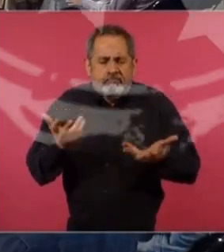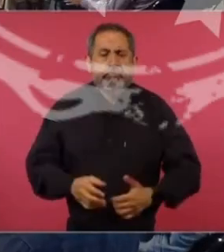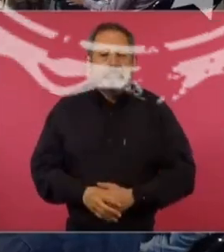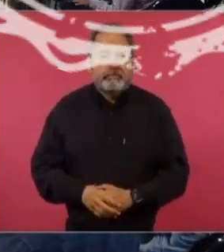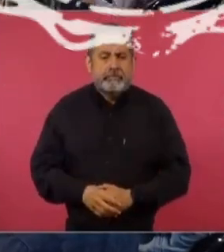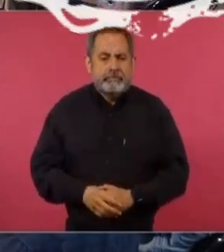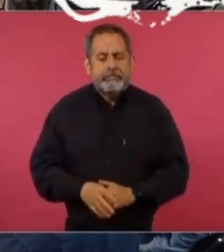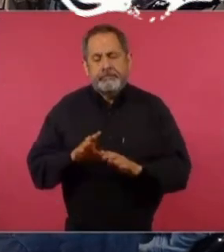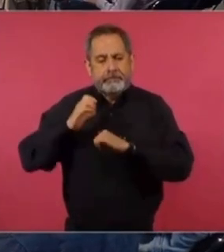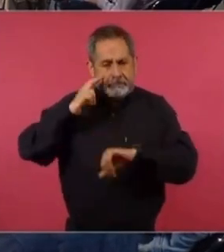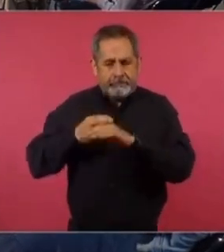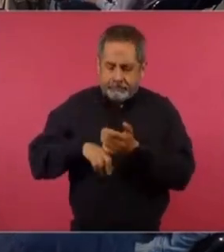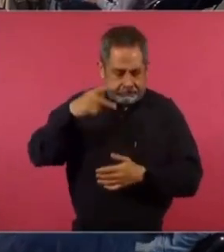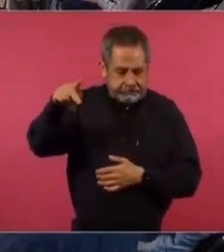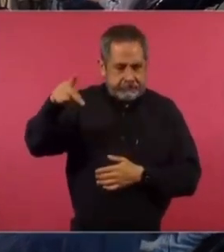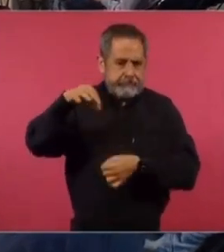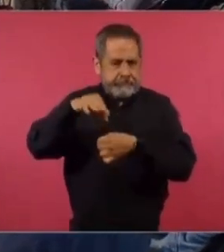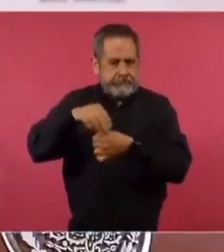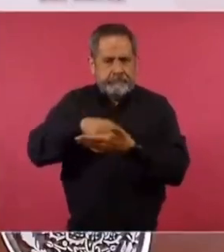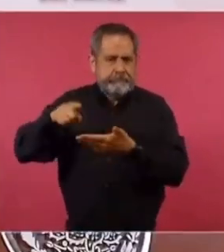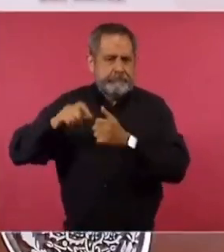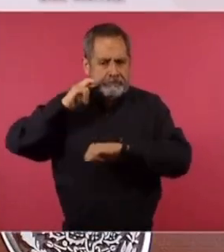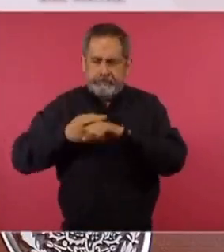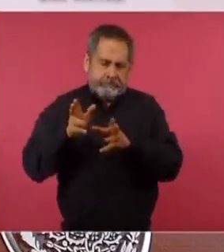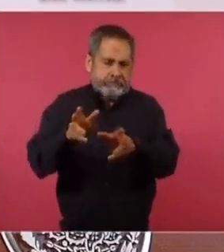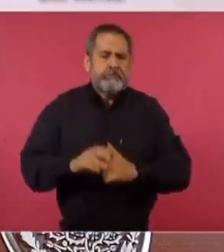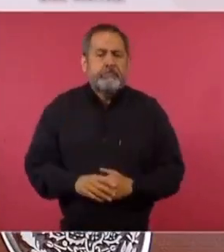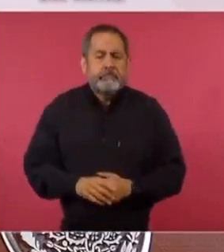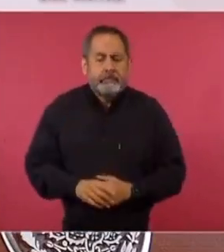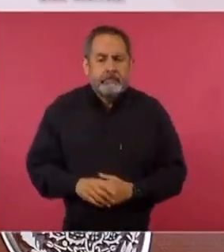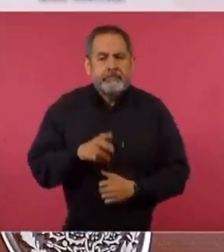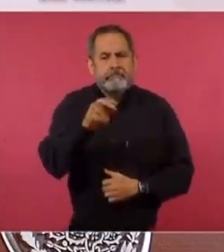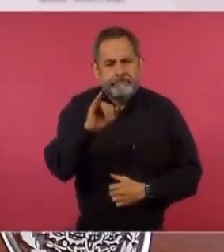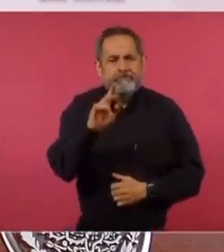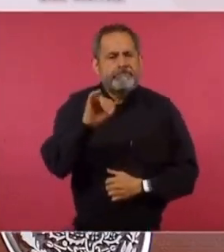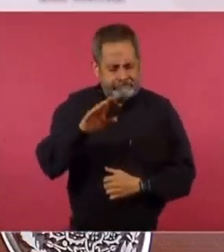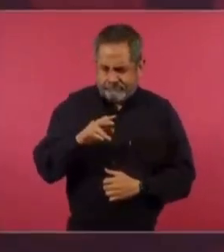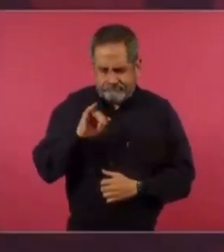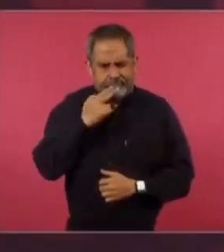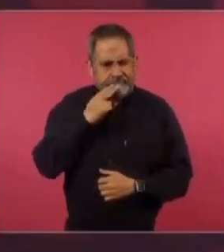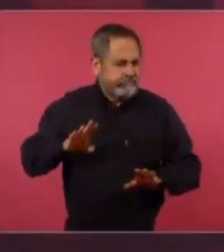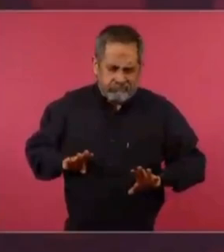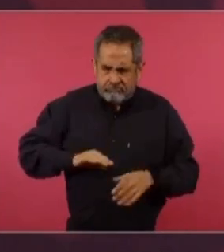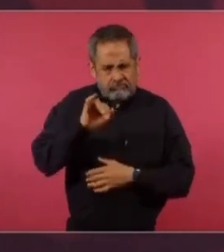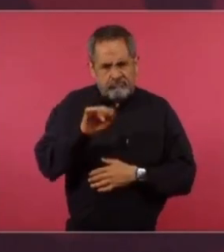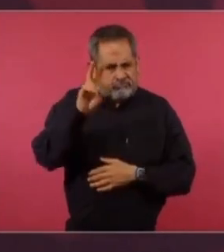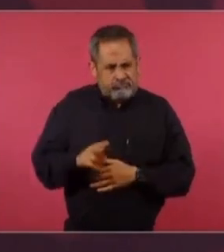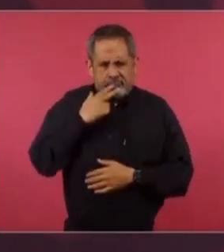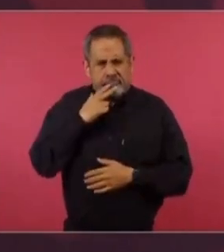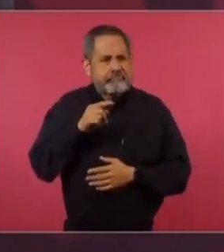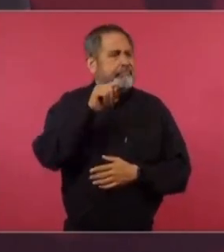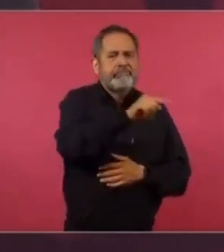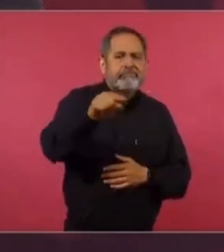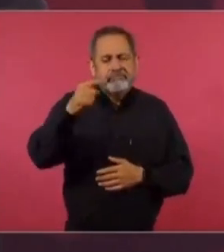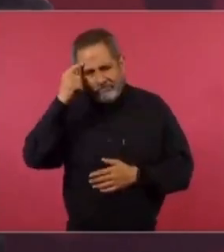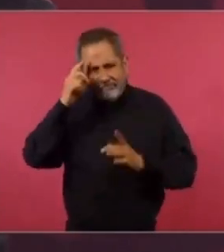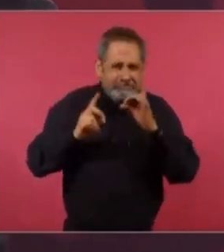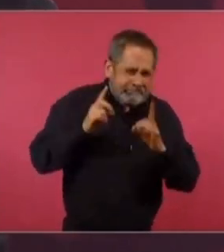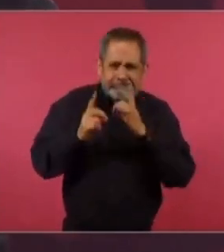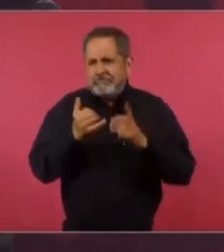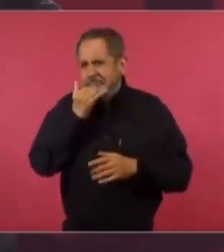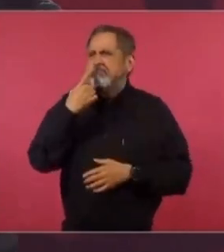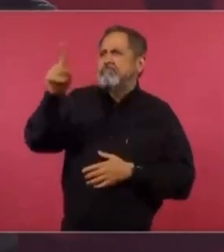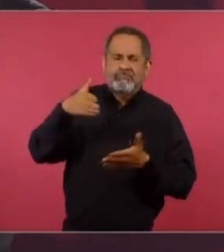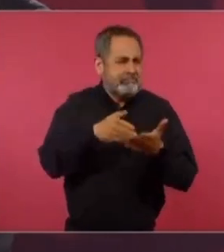Bueno, corresponde a las autoridades electorales, pero sí conviene en todos estos casos donde hay